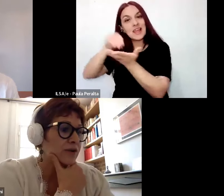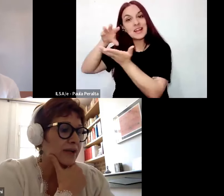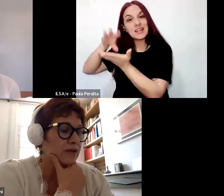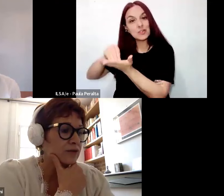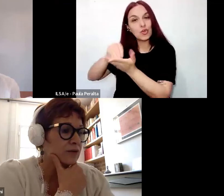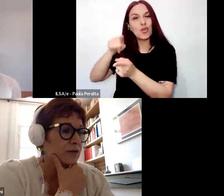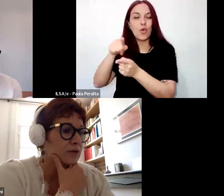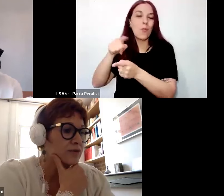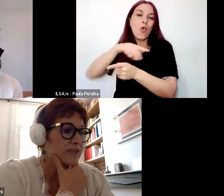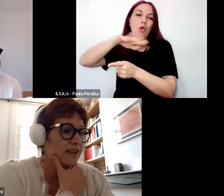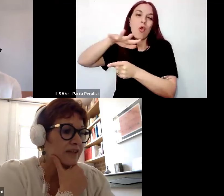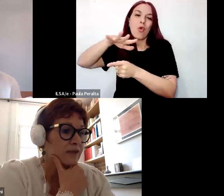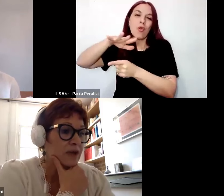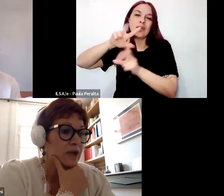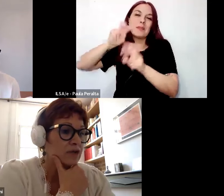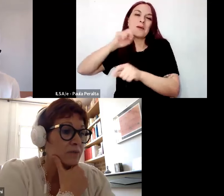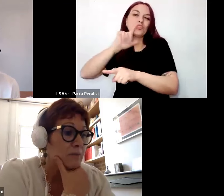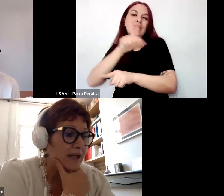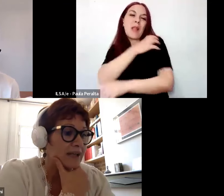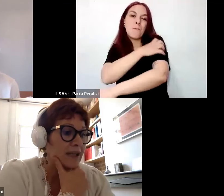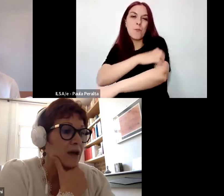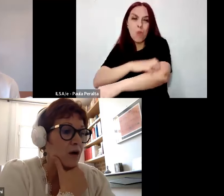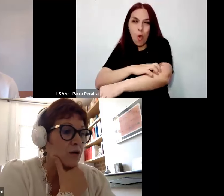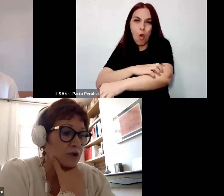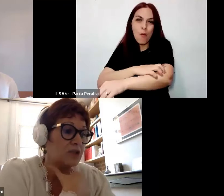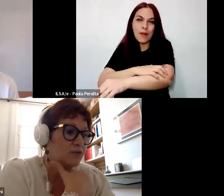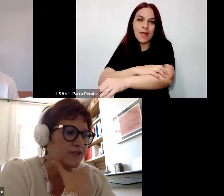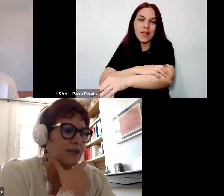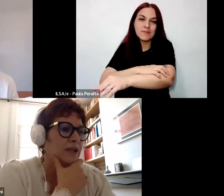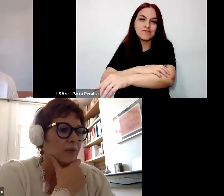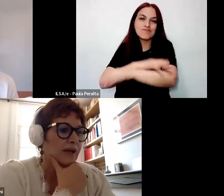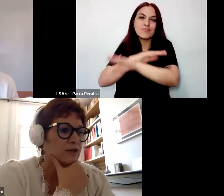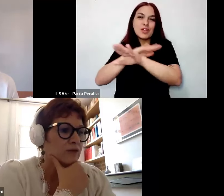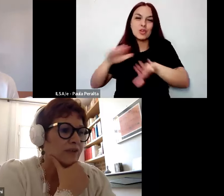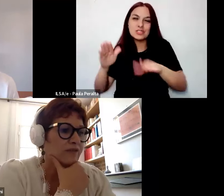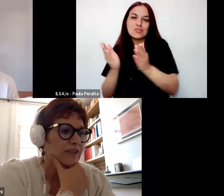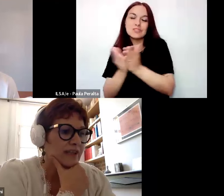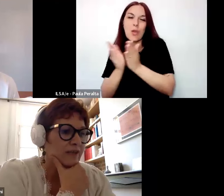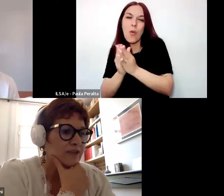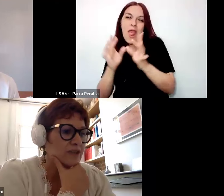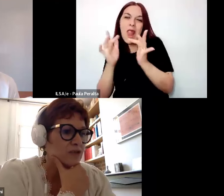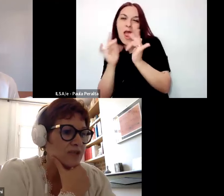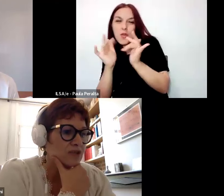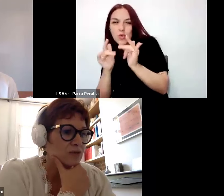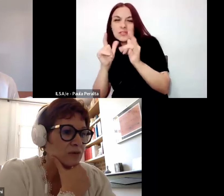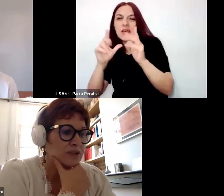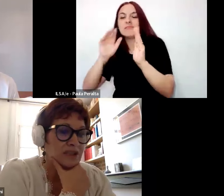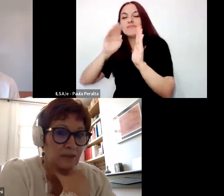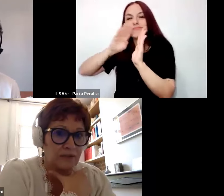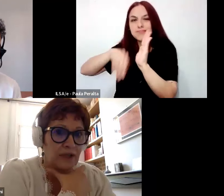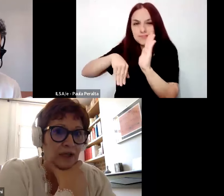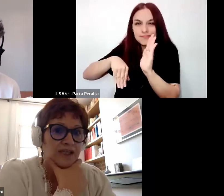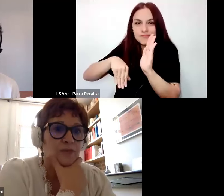sociales y resultados escolares bajos de los estudiantes, marcados por un